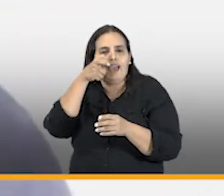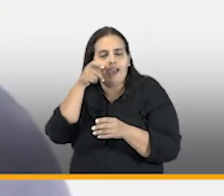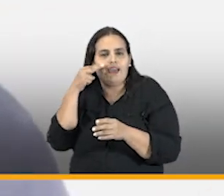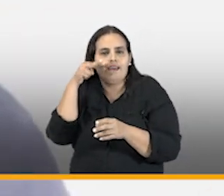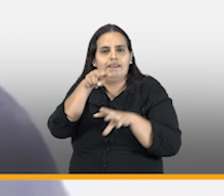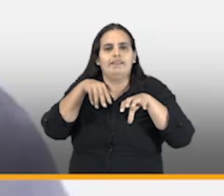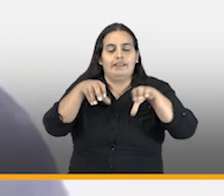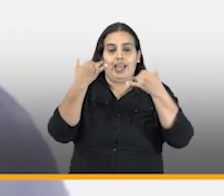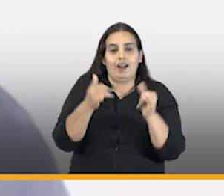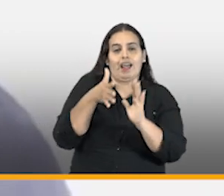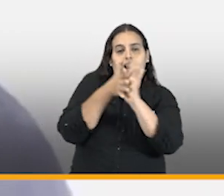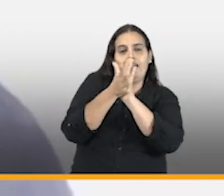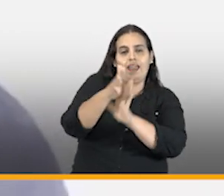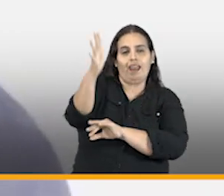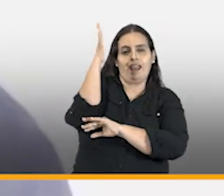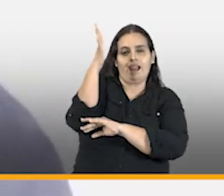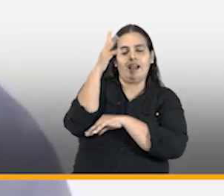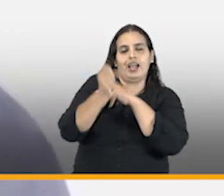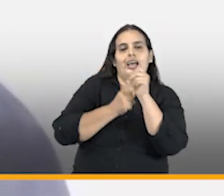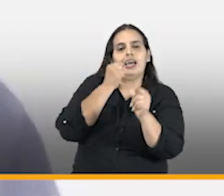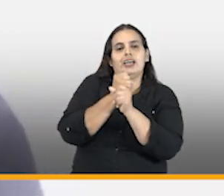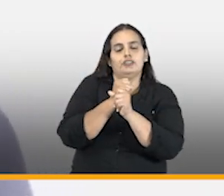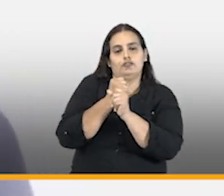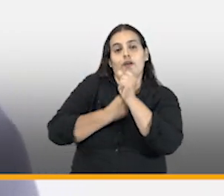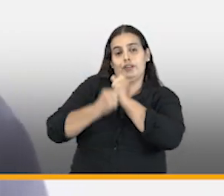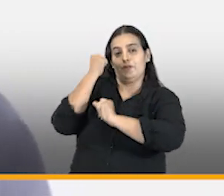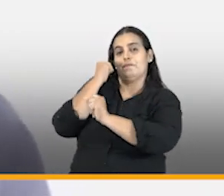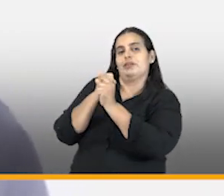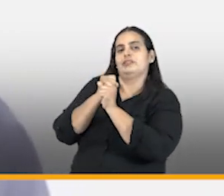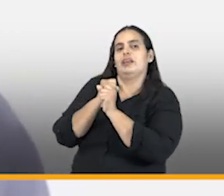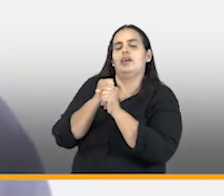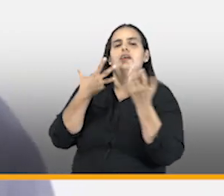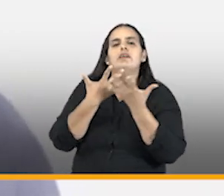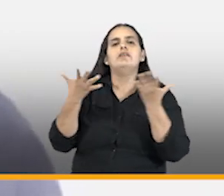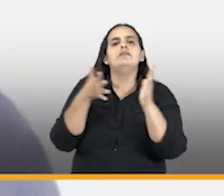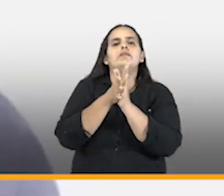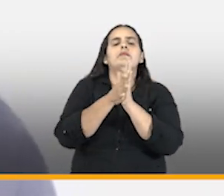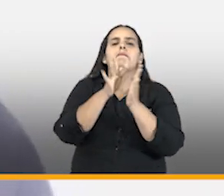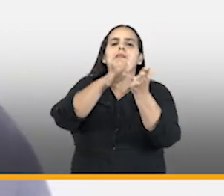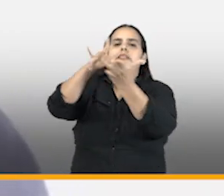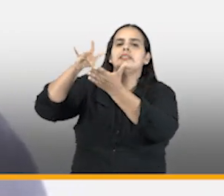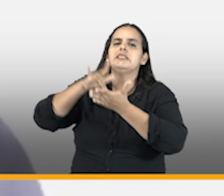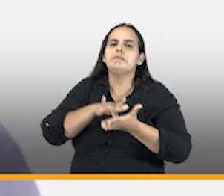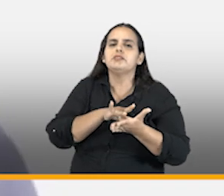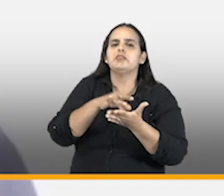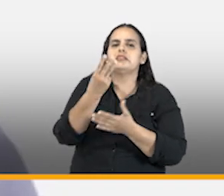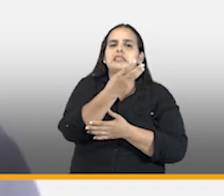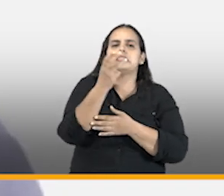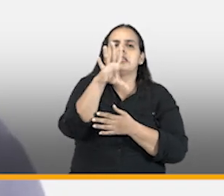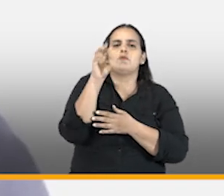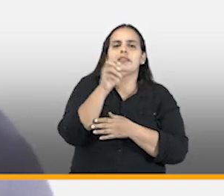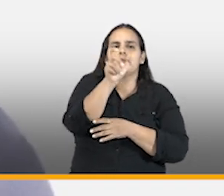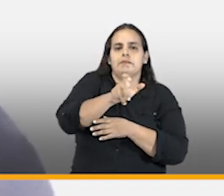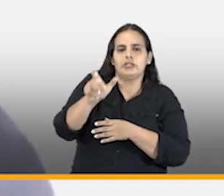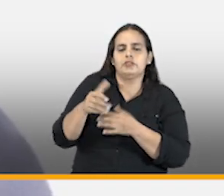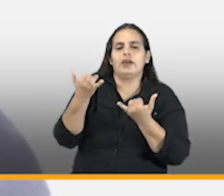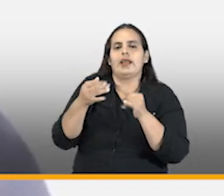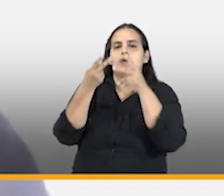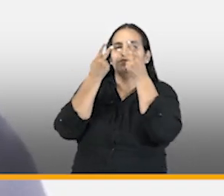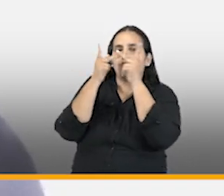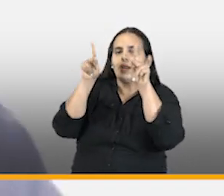que como esta se desarrolló en el año el año pasado con una participación de 350 personas la